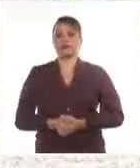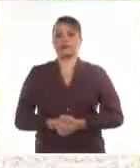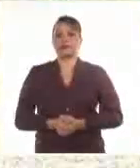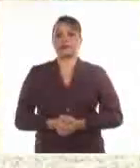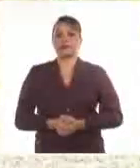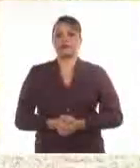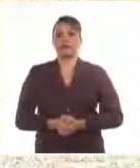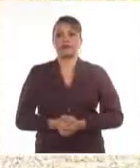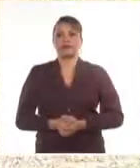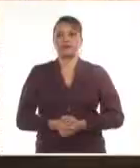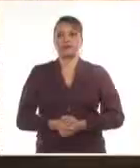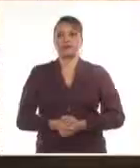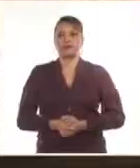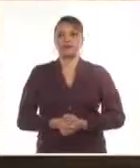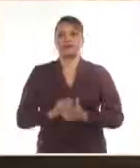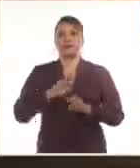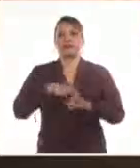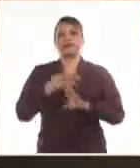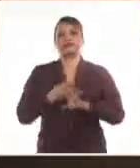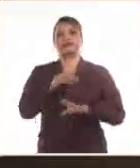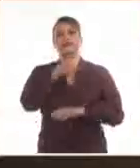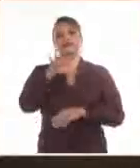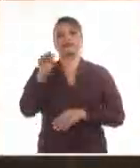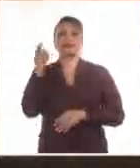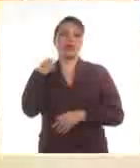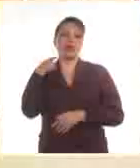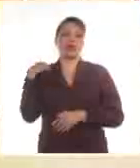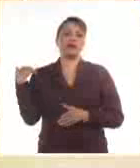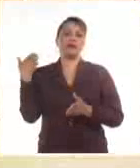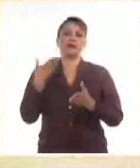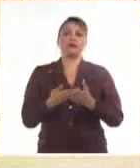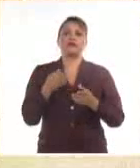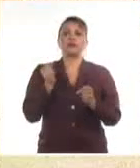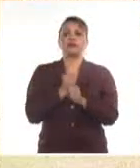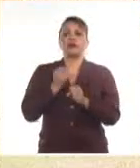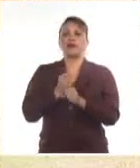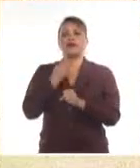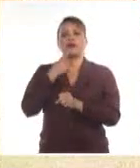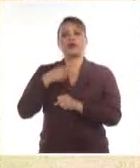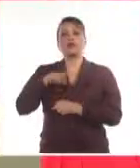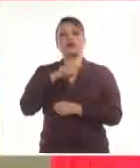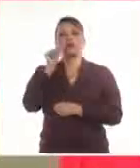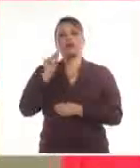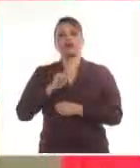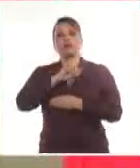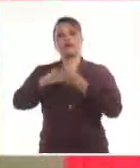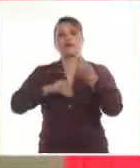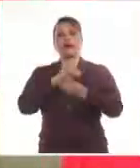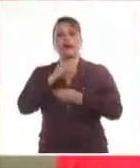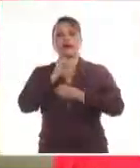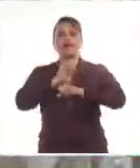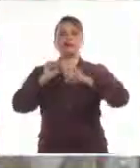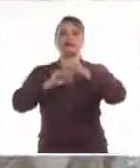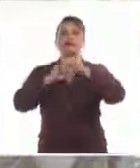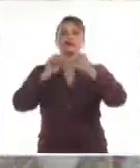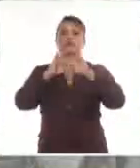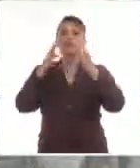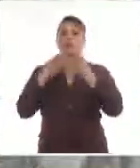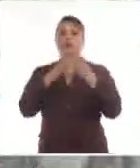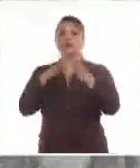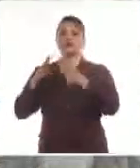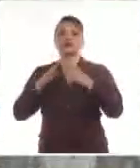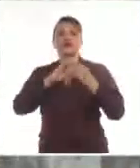150 años después, la obra es más grande cuando la asumen quienes transforman infraestructura y espiritualidad de una comunidad,